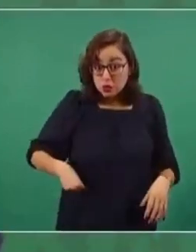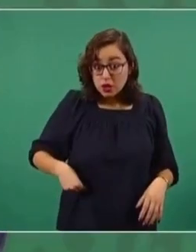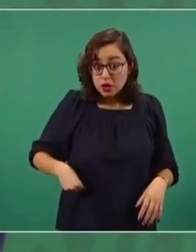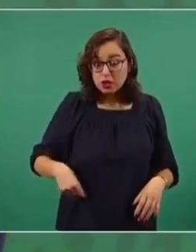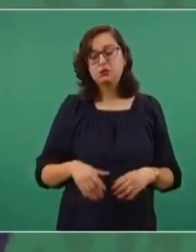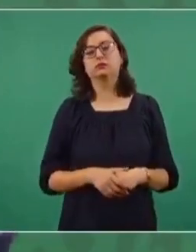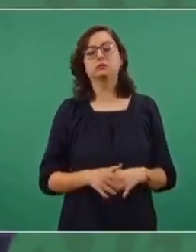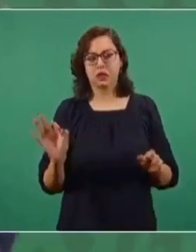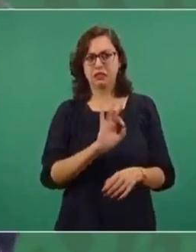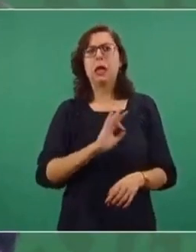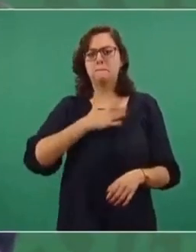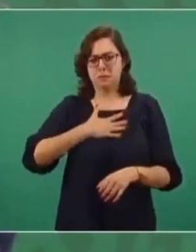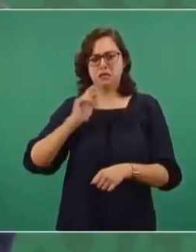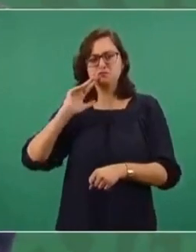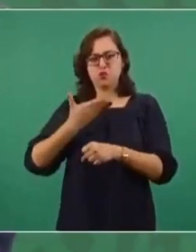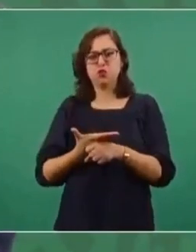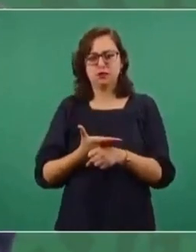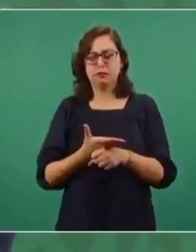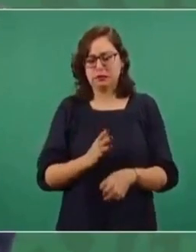sea responsable, pero no culpable.